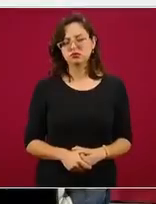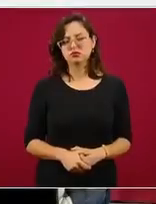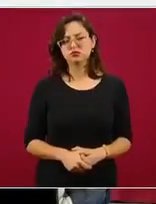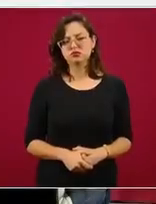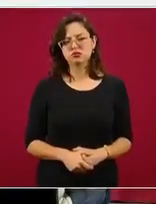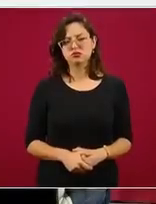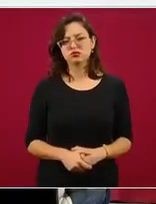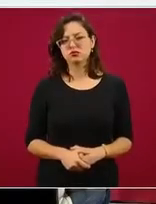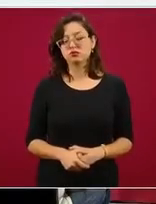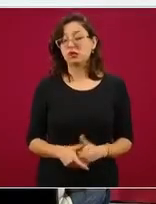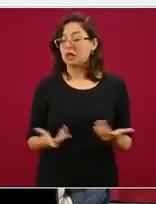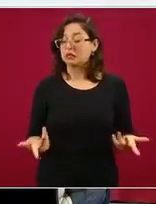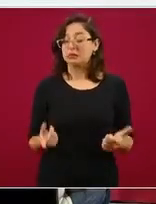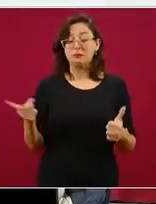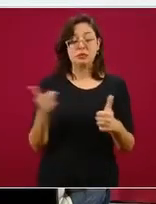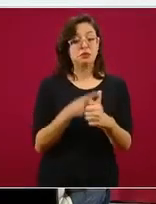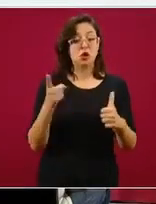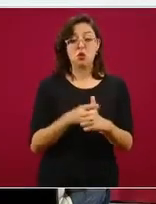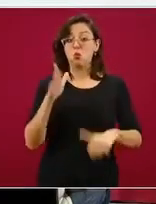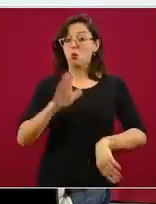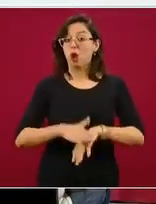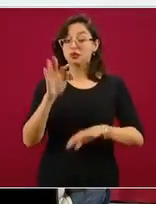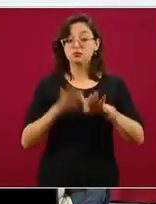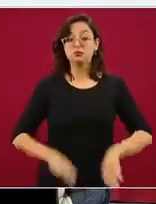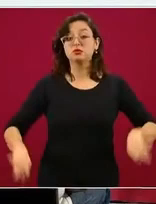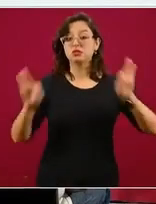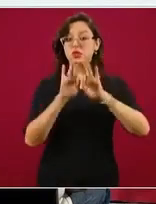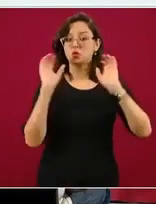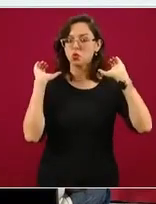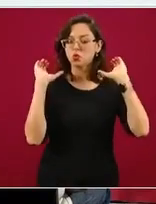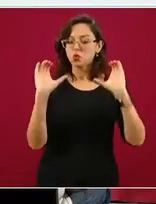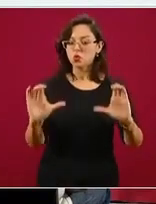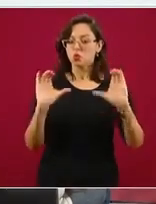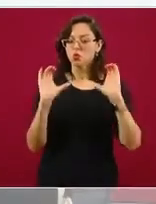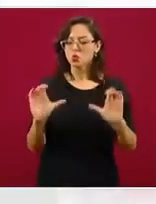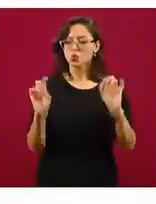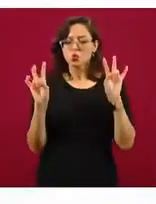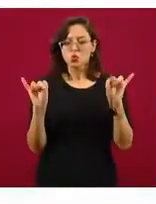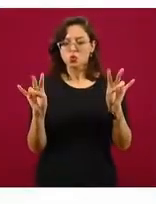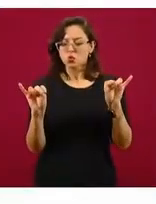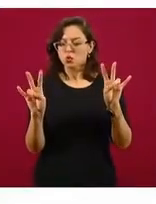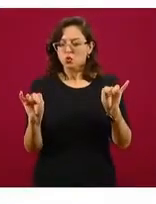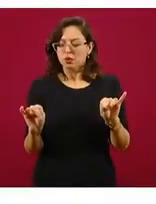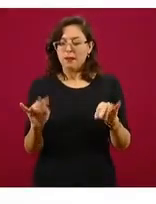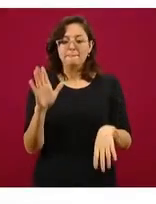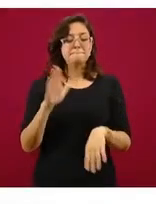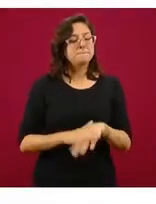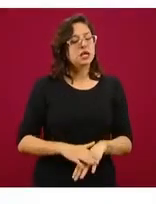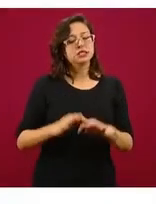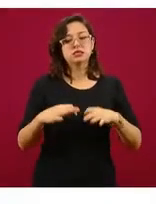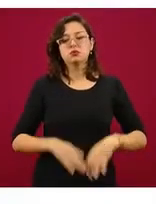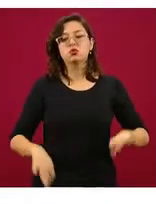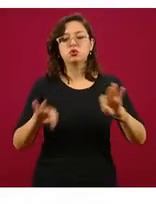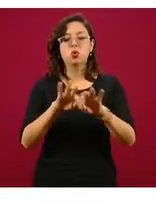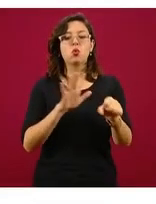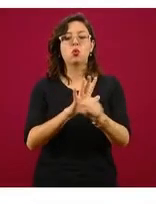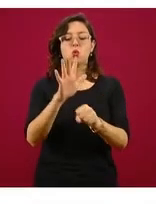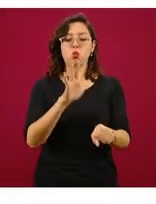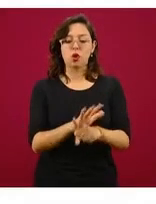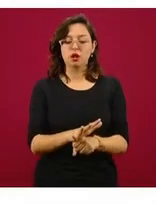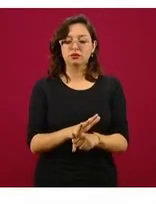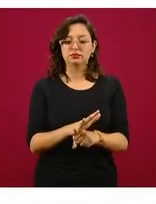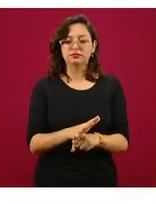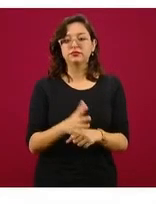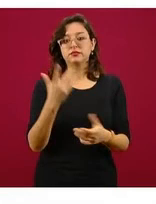principio de máxima precaución al otorgarle un rango más alto o más amplio a la calificación